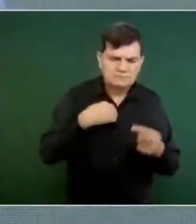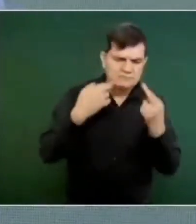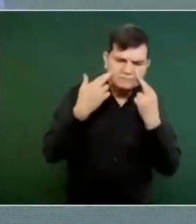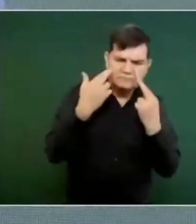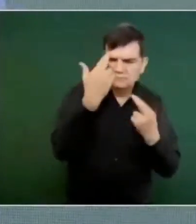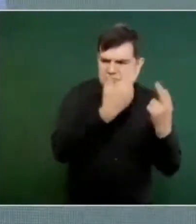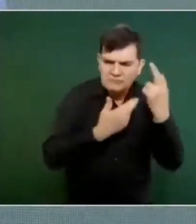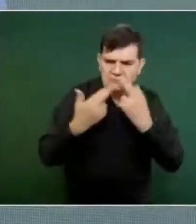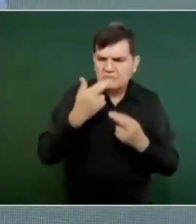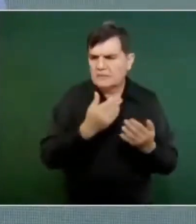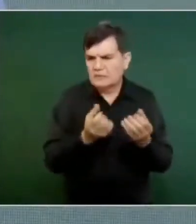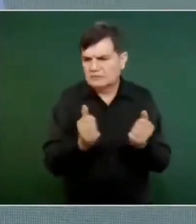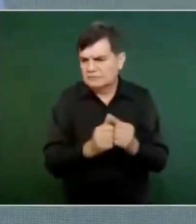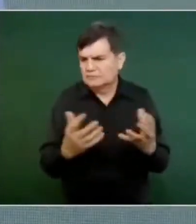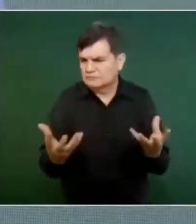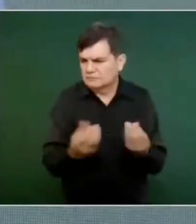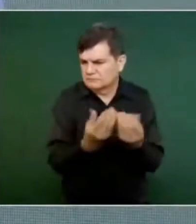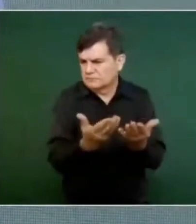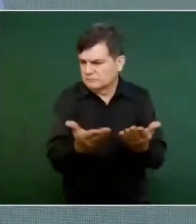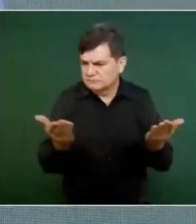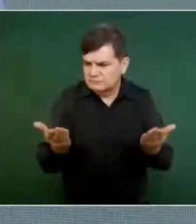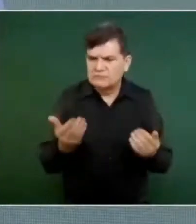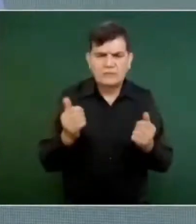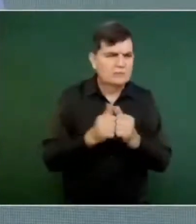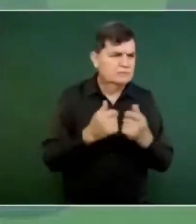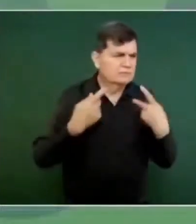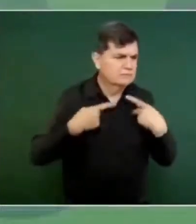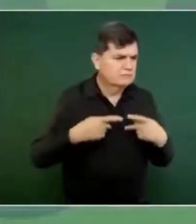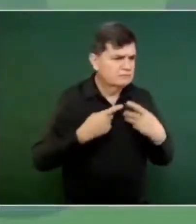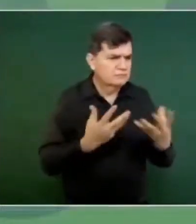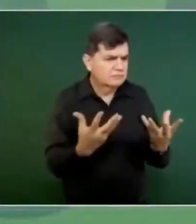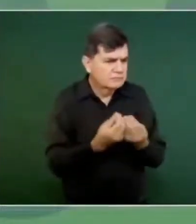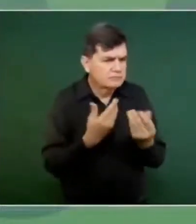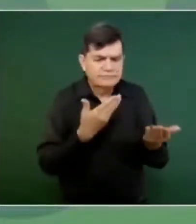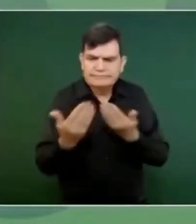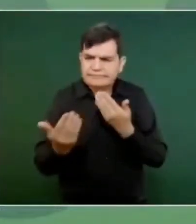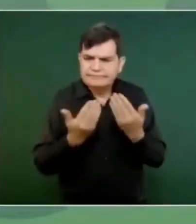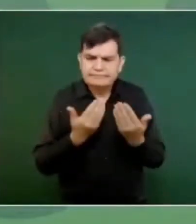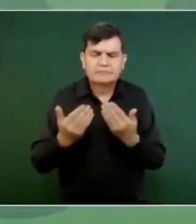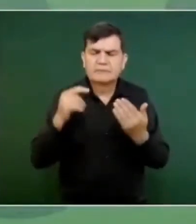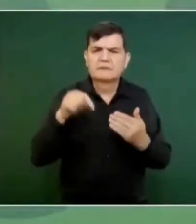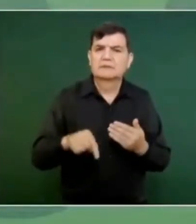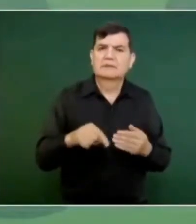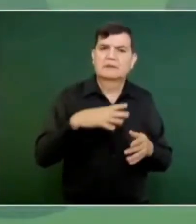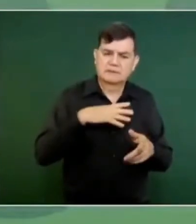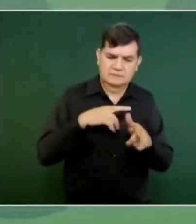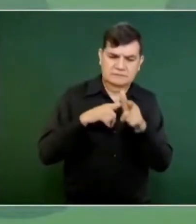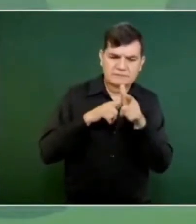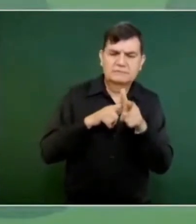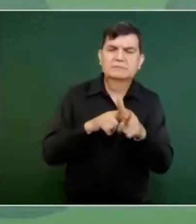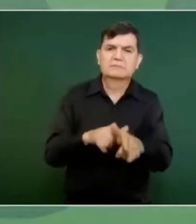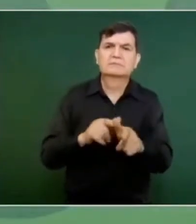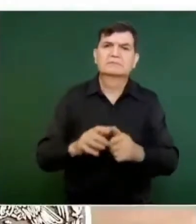ustedes, con la gente, y aquí se mantienen